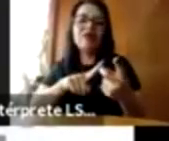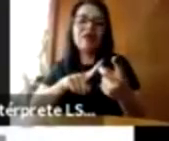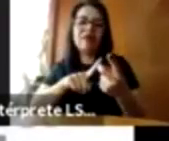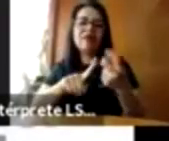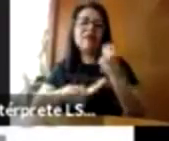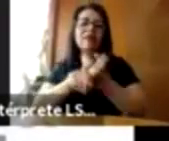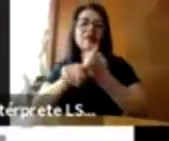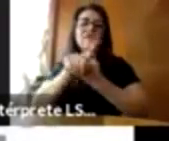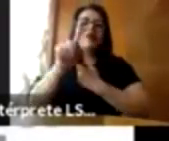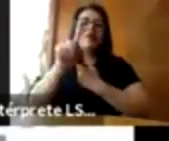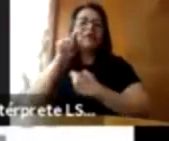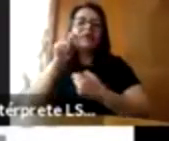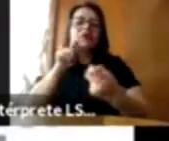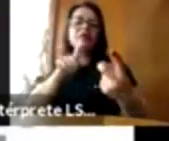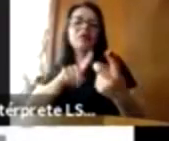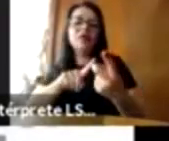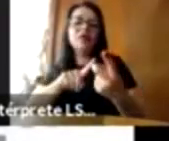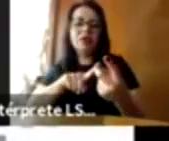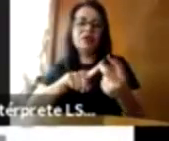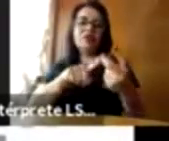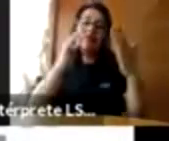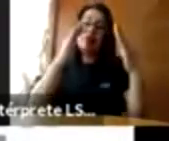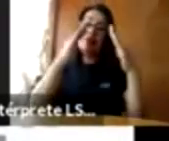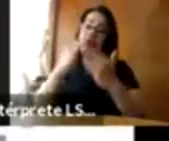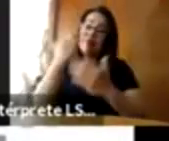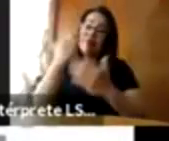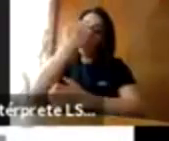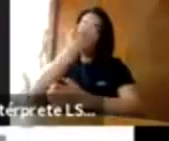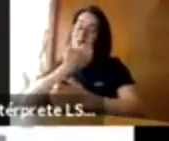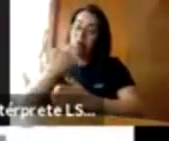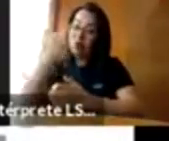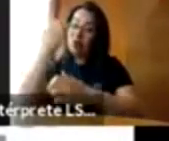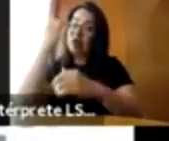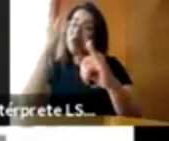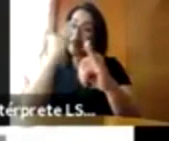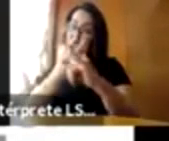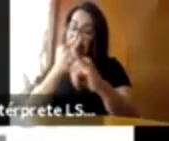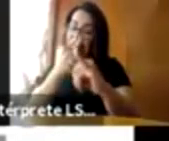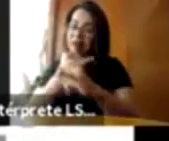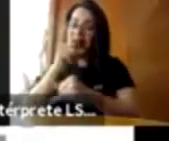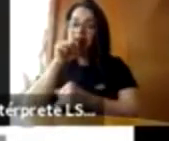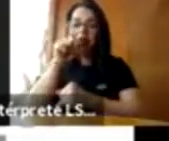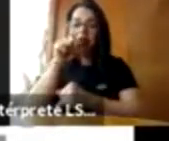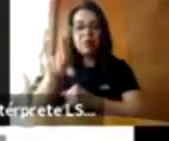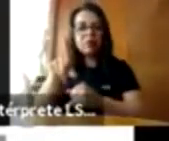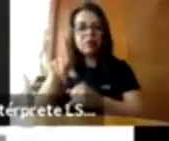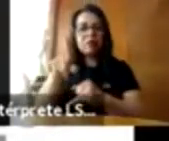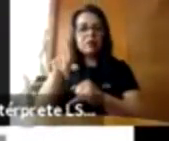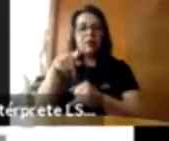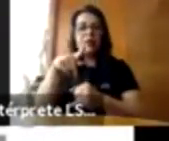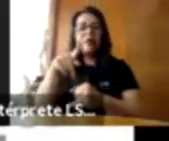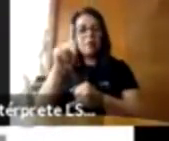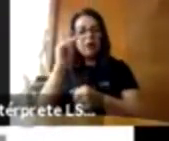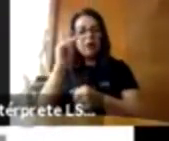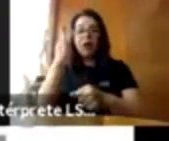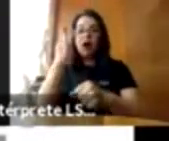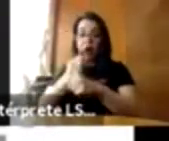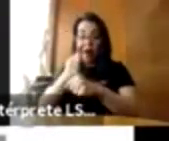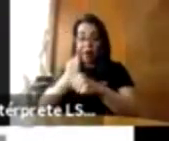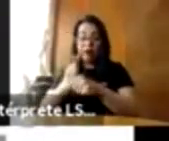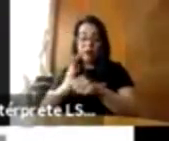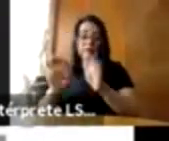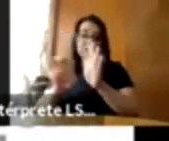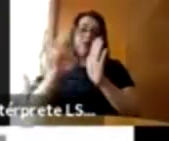línea también. La segunda cosa es que con todo lo que está pasando con la epidemia de COVID, de coronavirus,